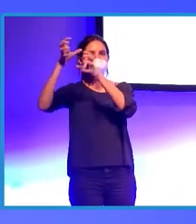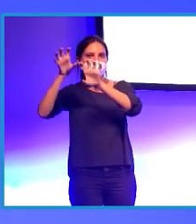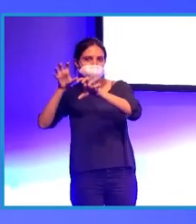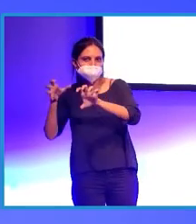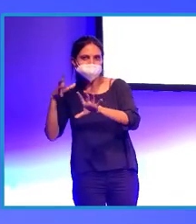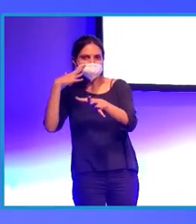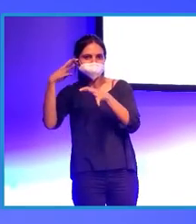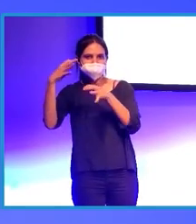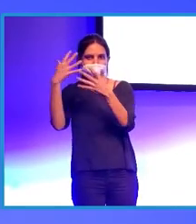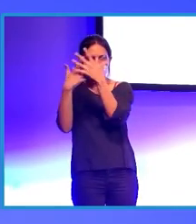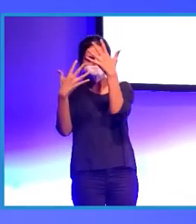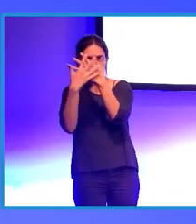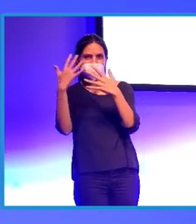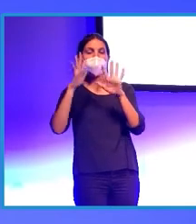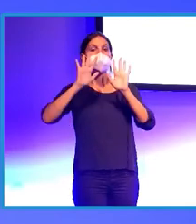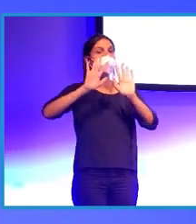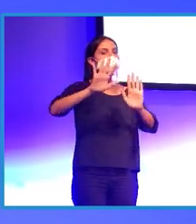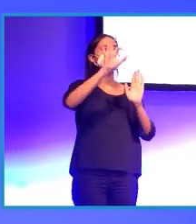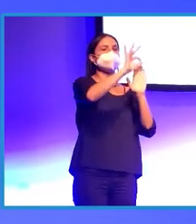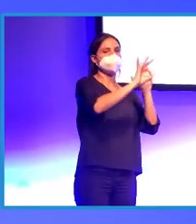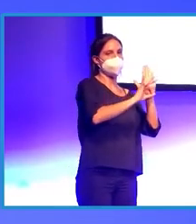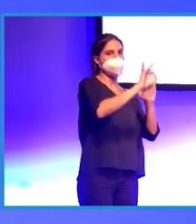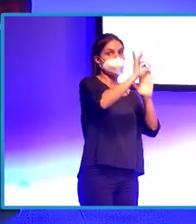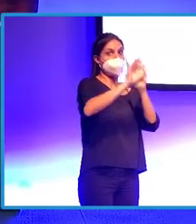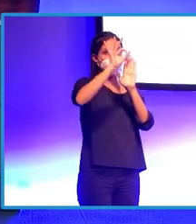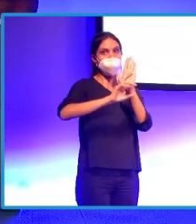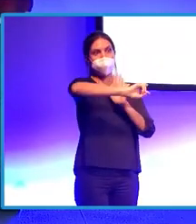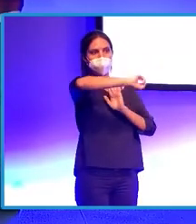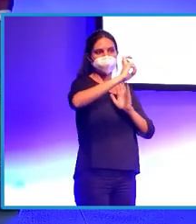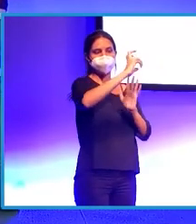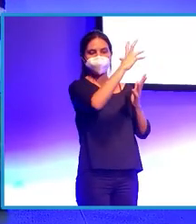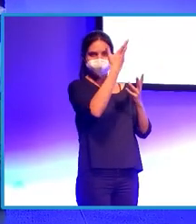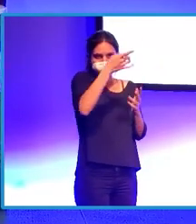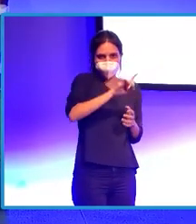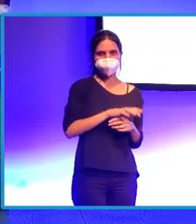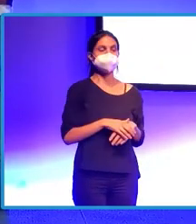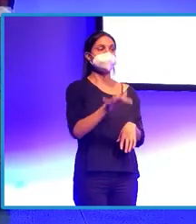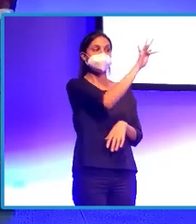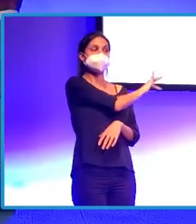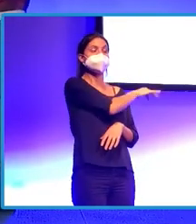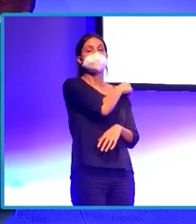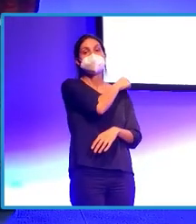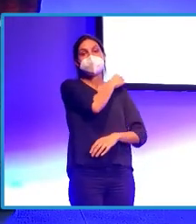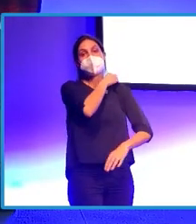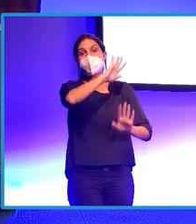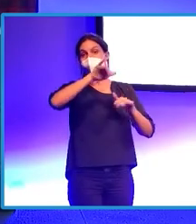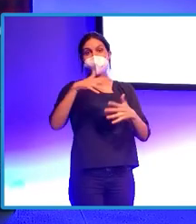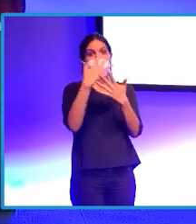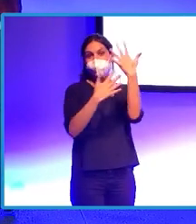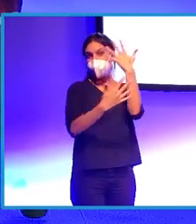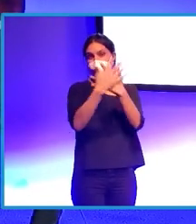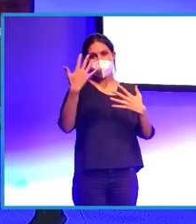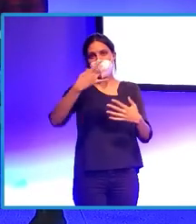sin olvidar, otro software. Sí, porque al final es un compendio de todo. O sea, no es solo los software de